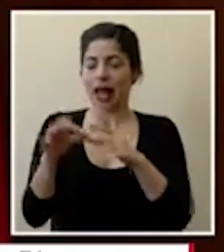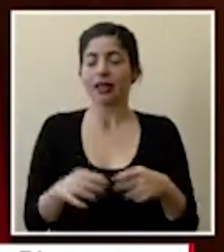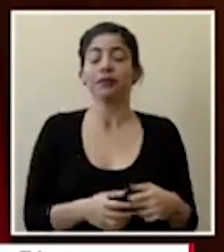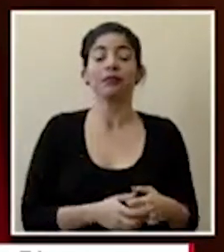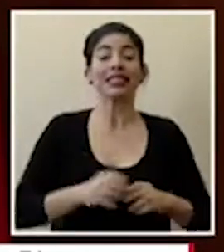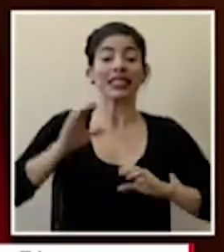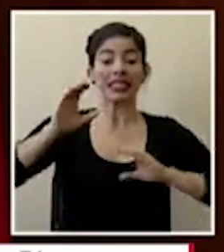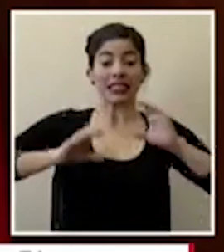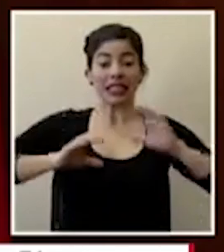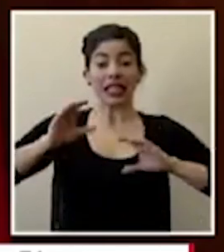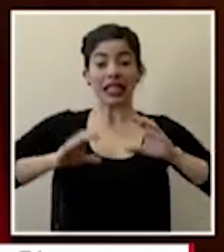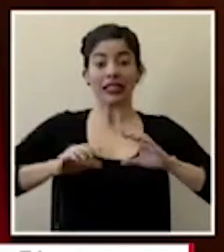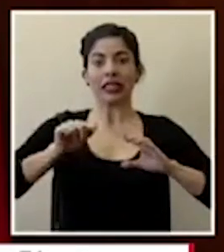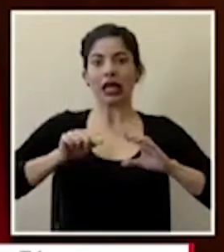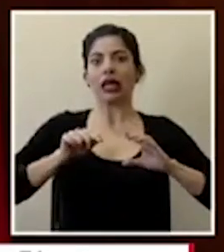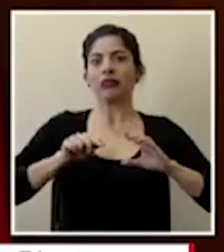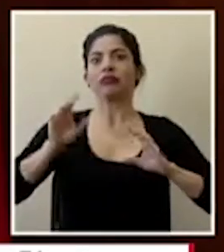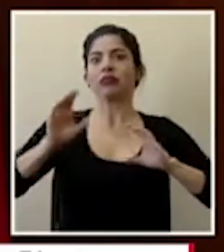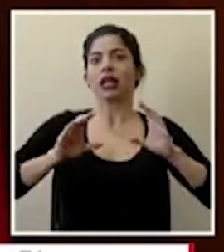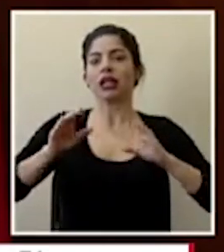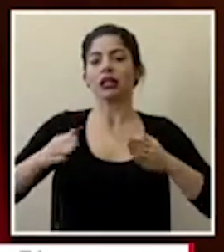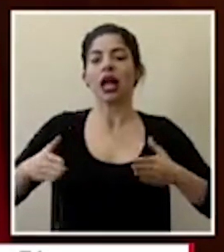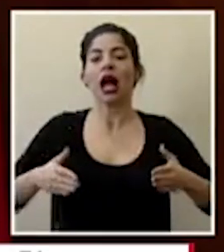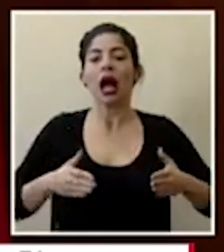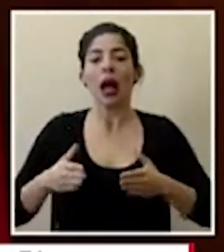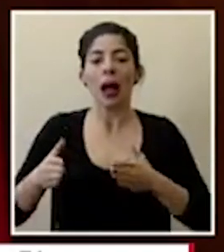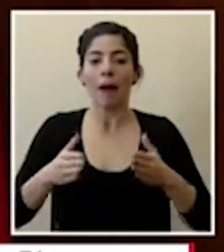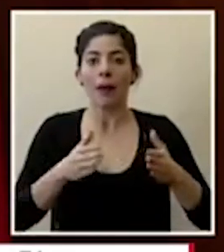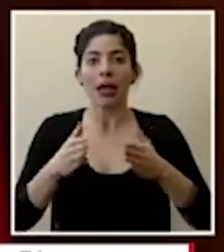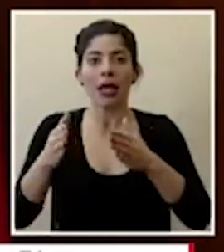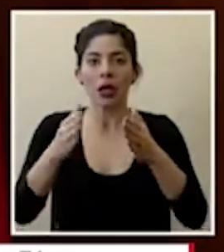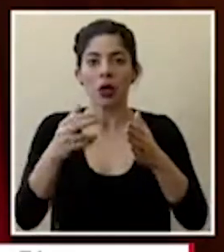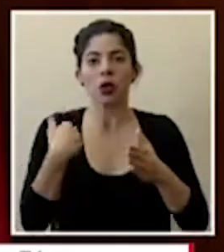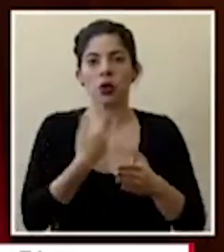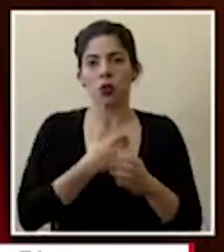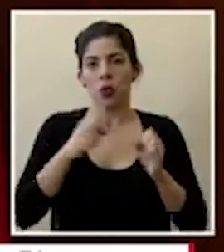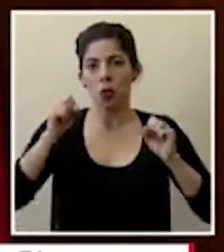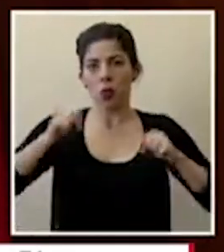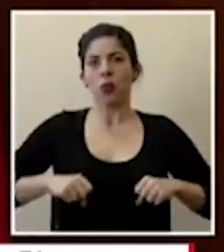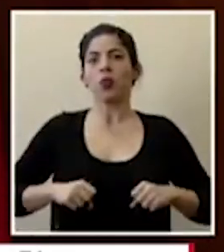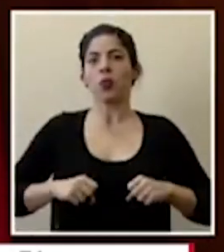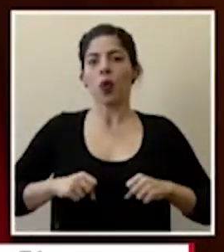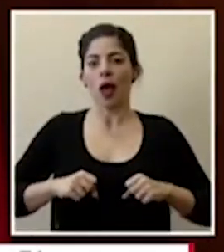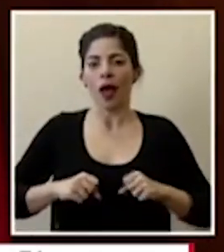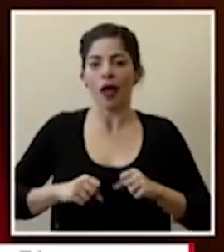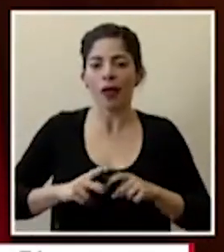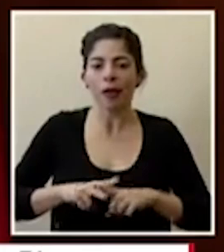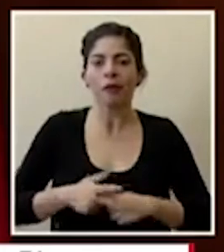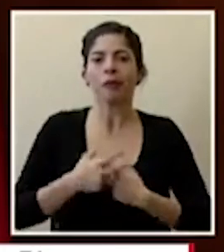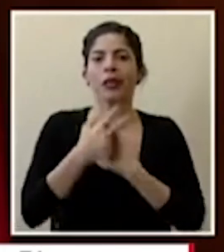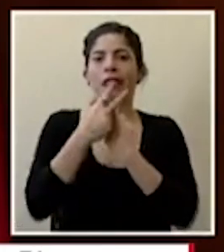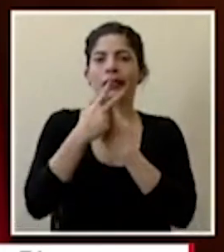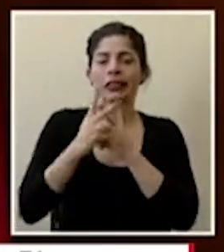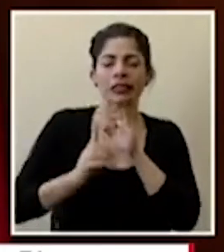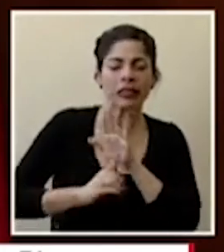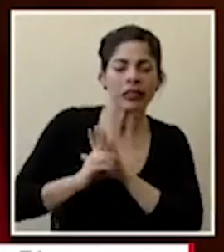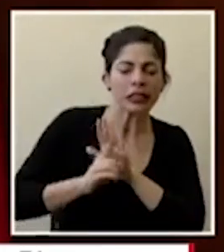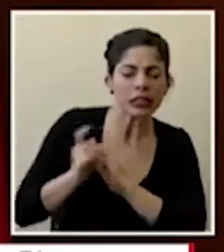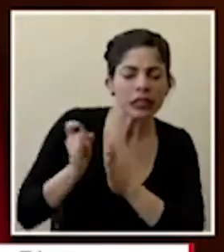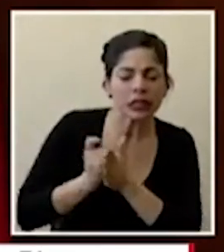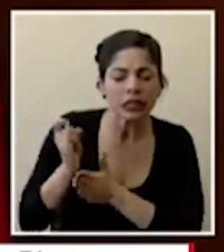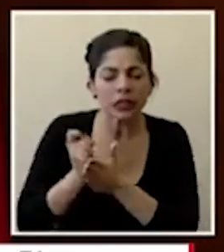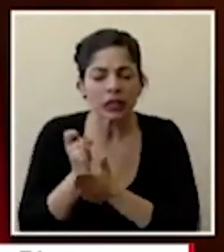se ha convertido en el camino sobre el cual en poder poder empezar a desarrollar investigaciones para